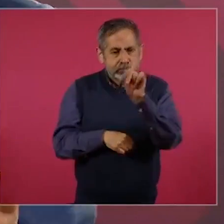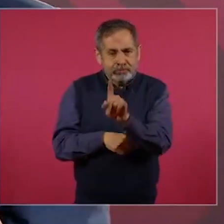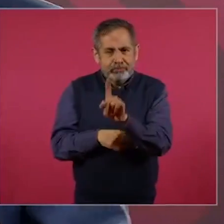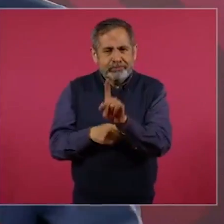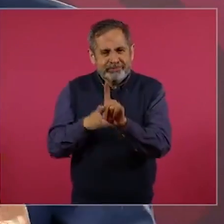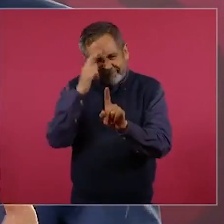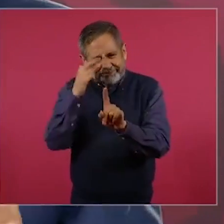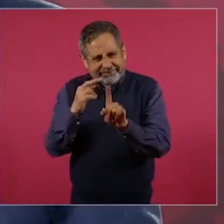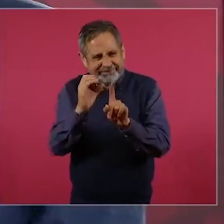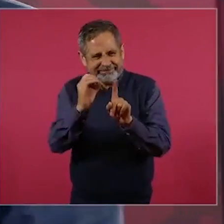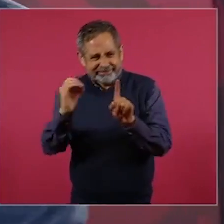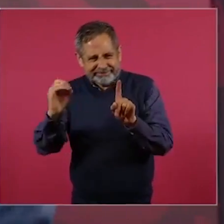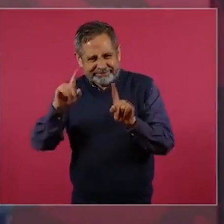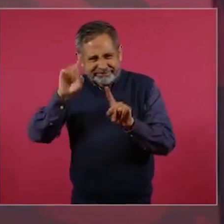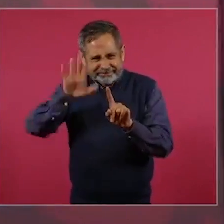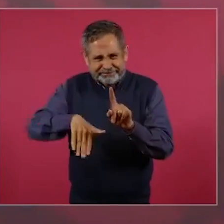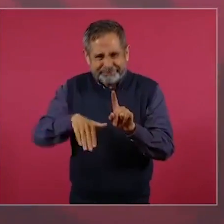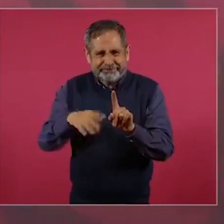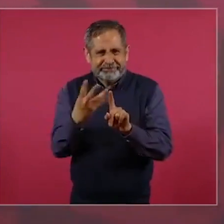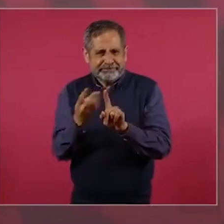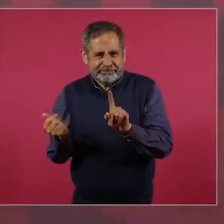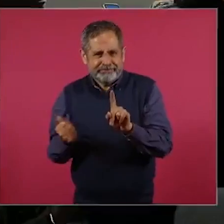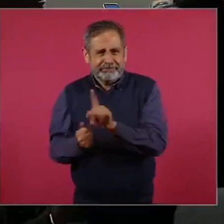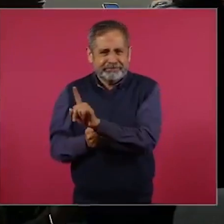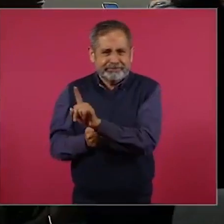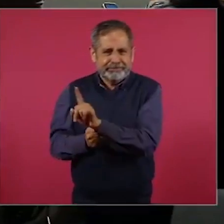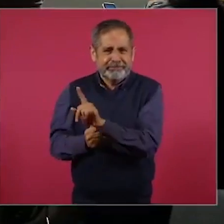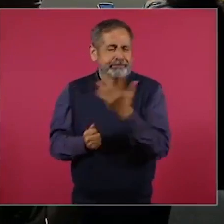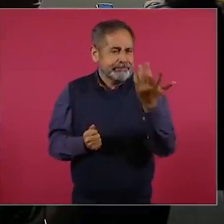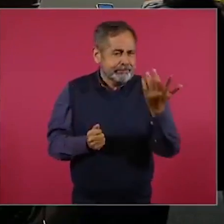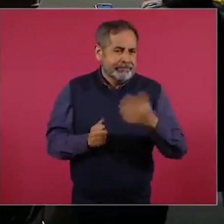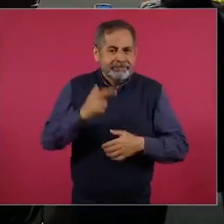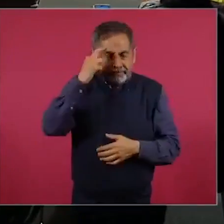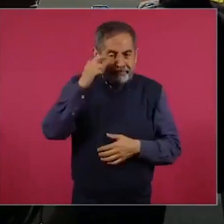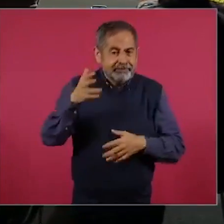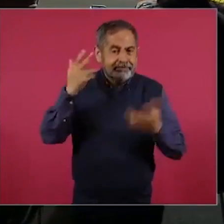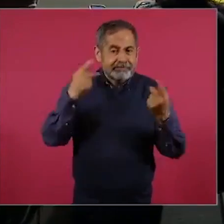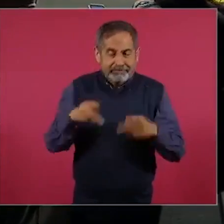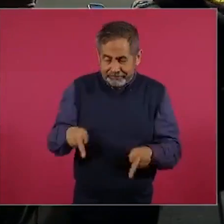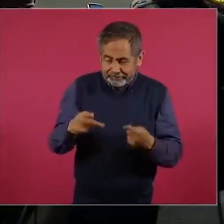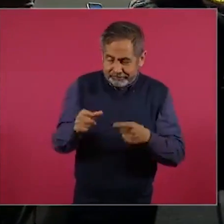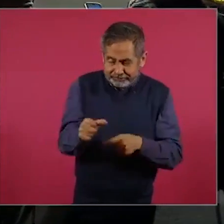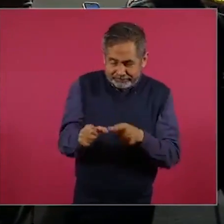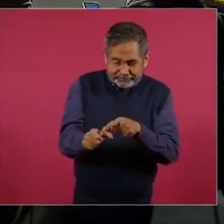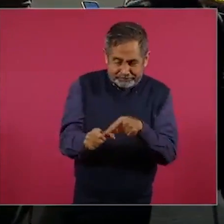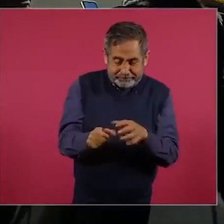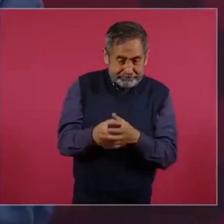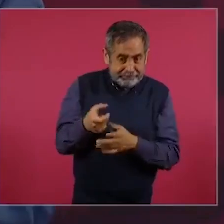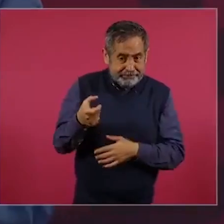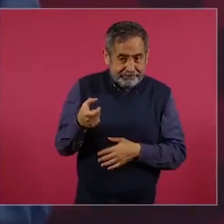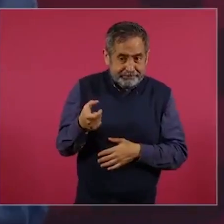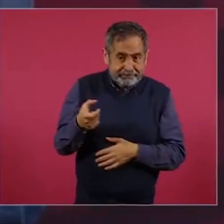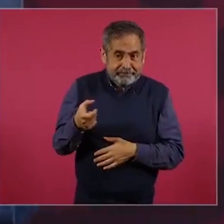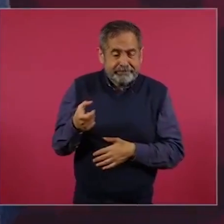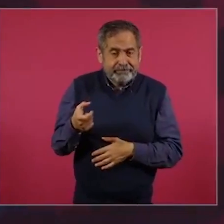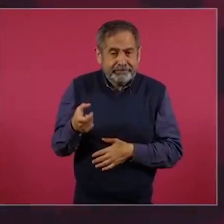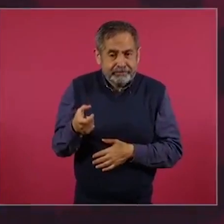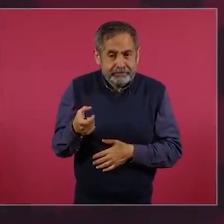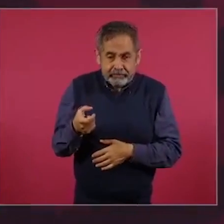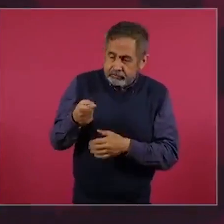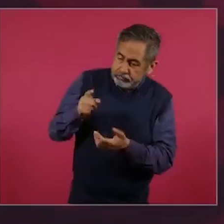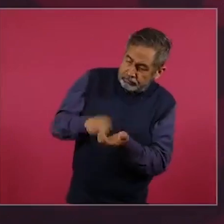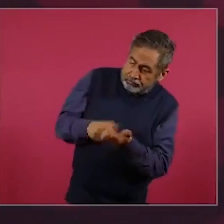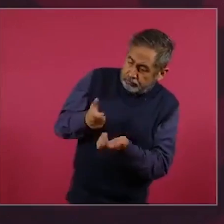saben que vendían las monedas, no por su valor nominal,